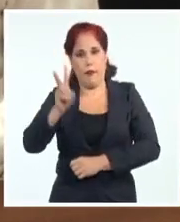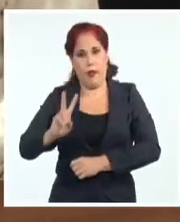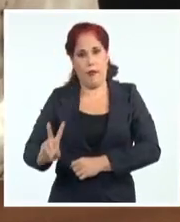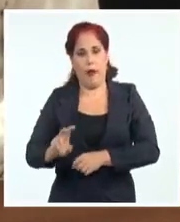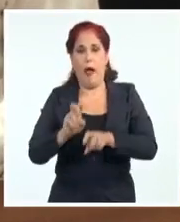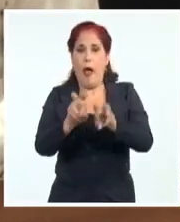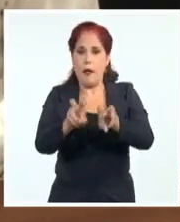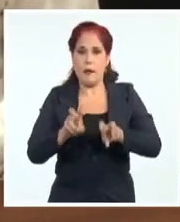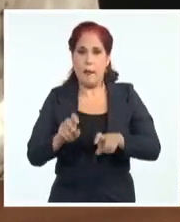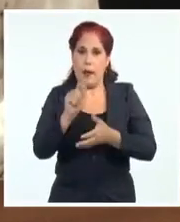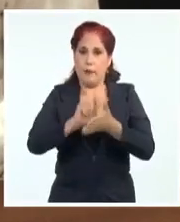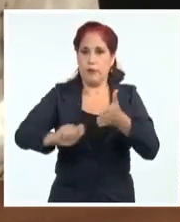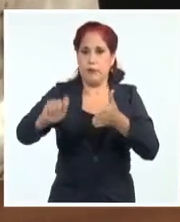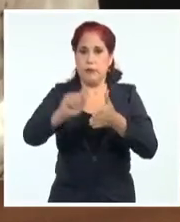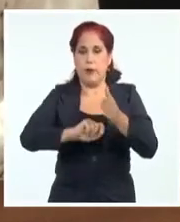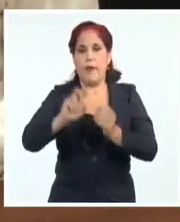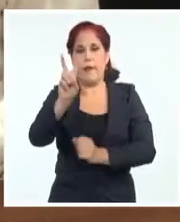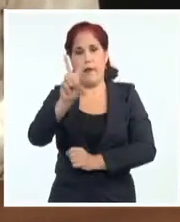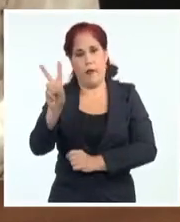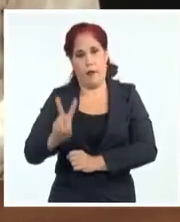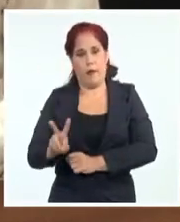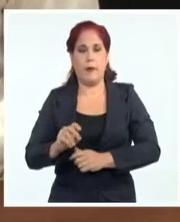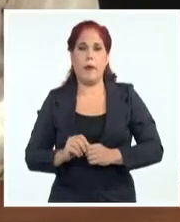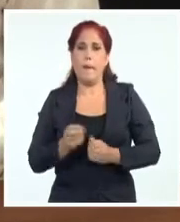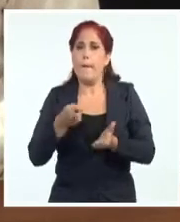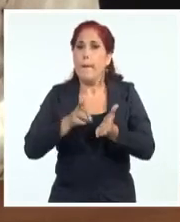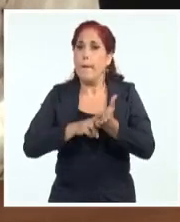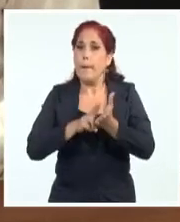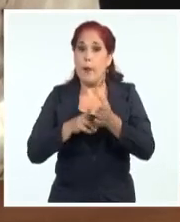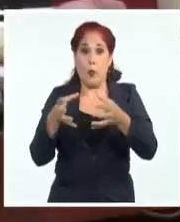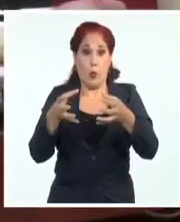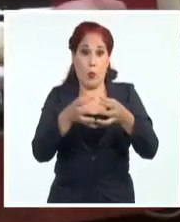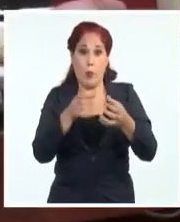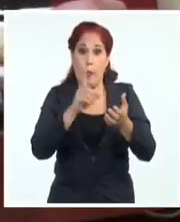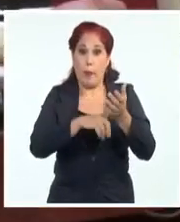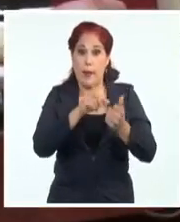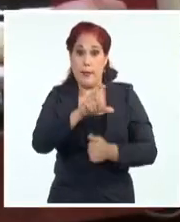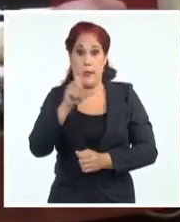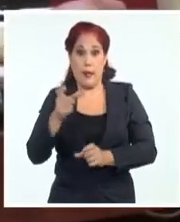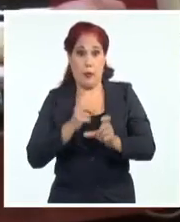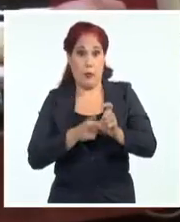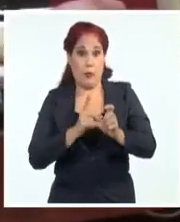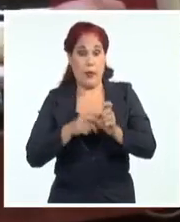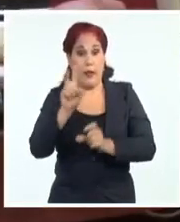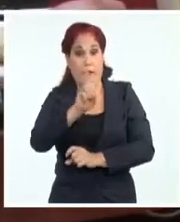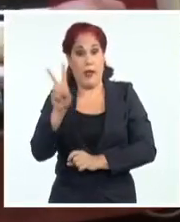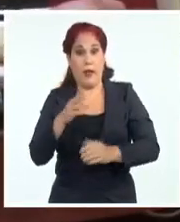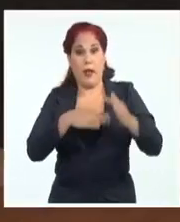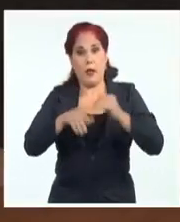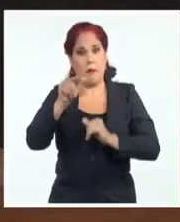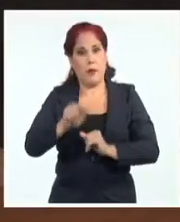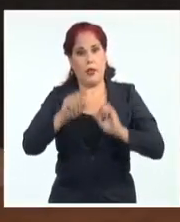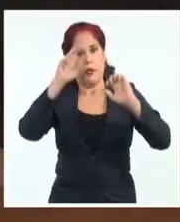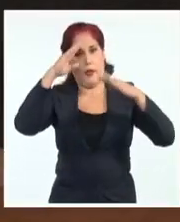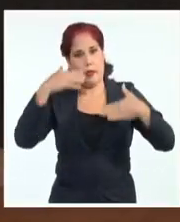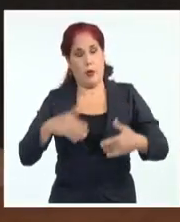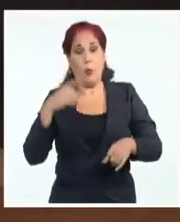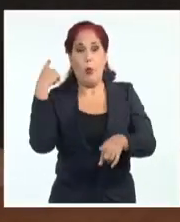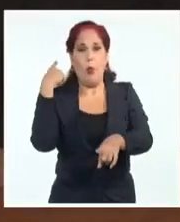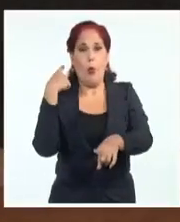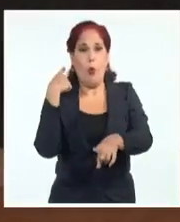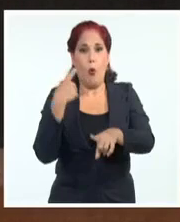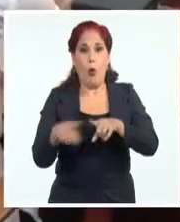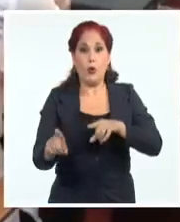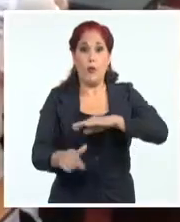Nacional de Vietnam. Guyen Thanh Long, miembro del Comité Central del Partido Comunista de Vietnam y ministro de Salud. Guyen Hoi Thanh,